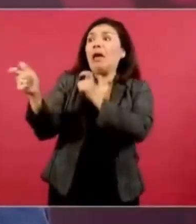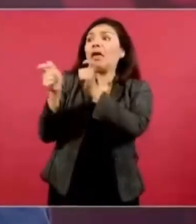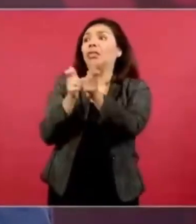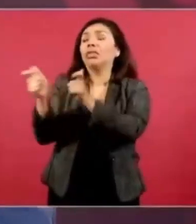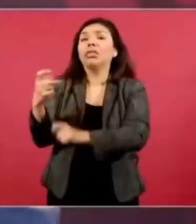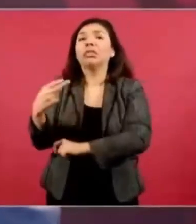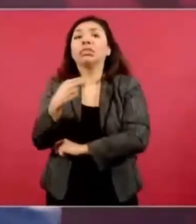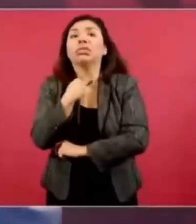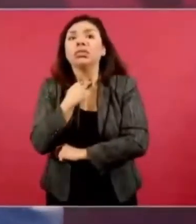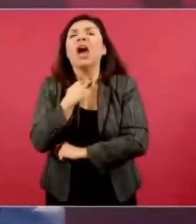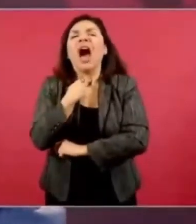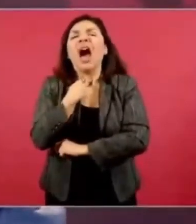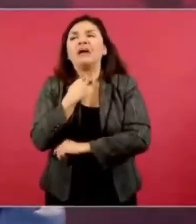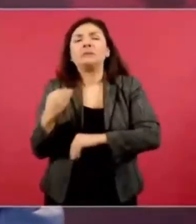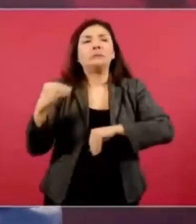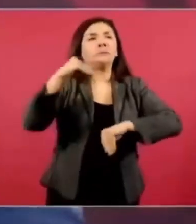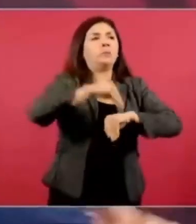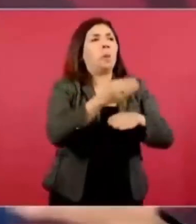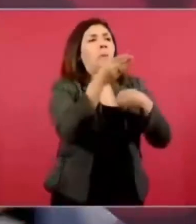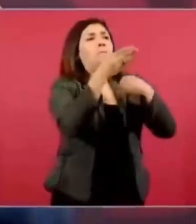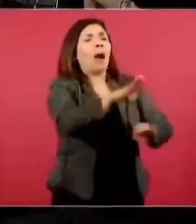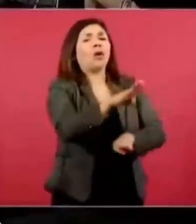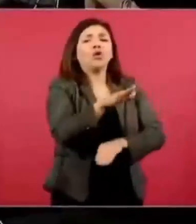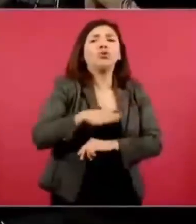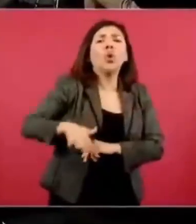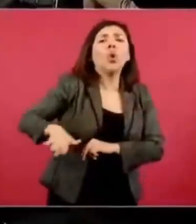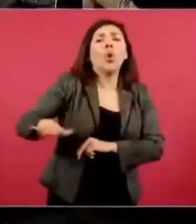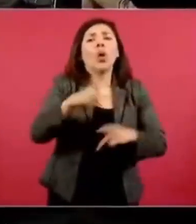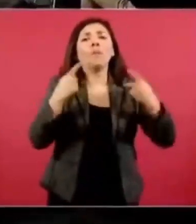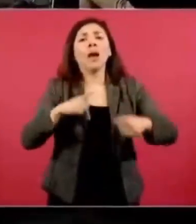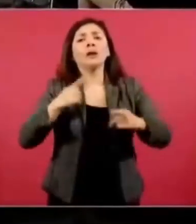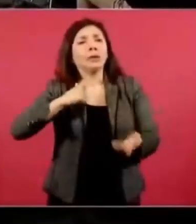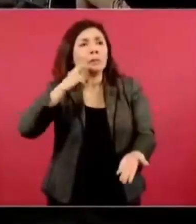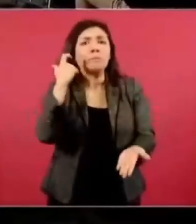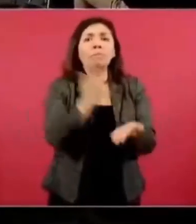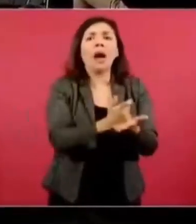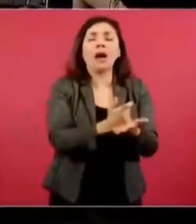pública. Termina endeudando a México,